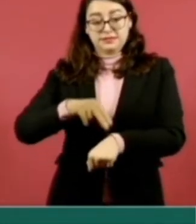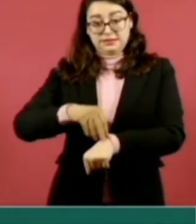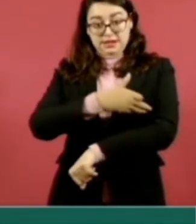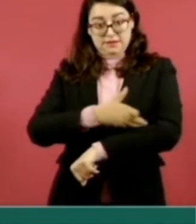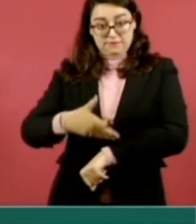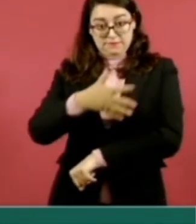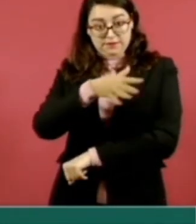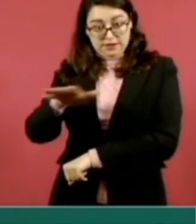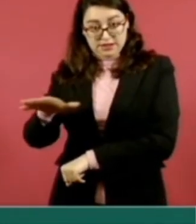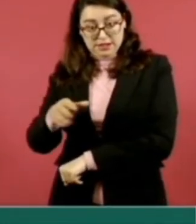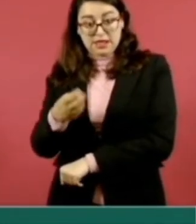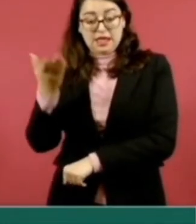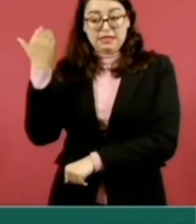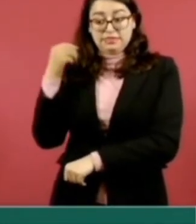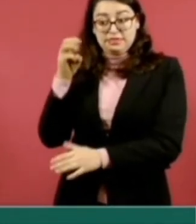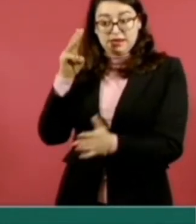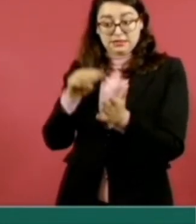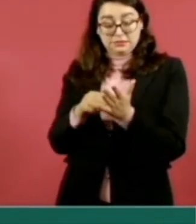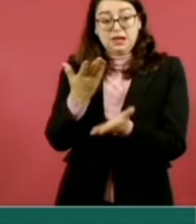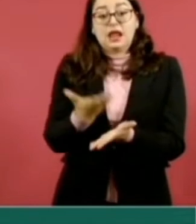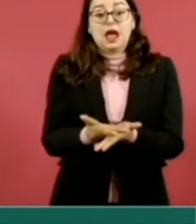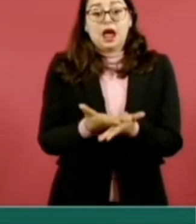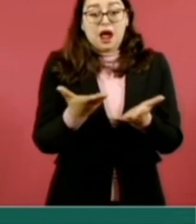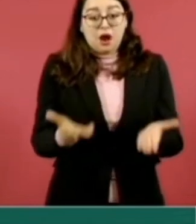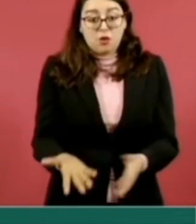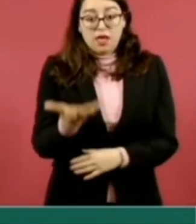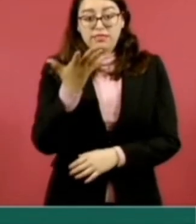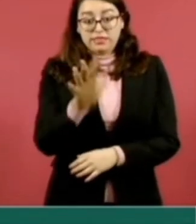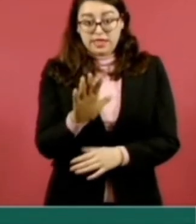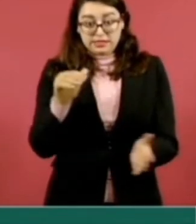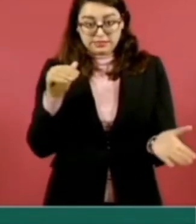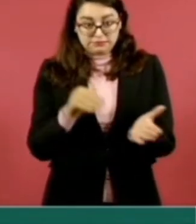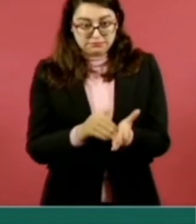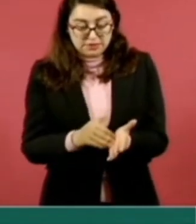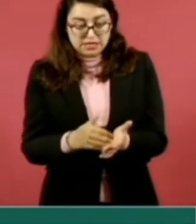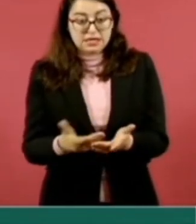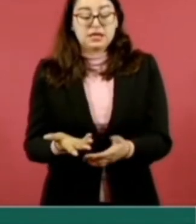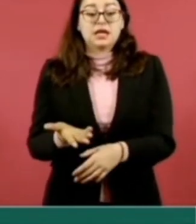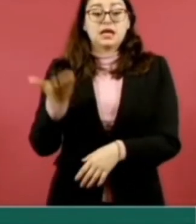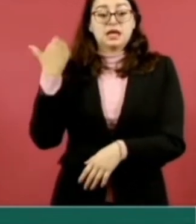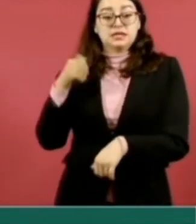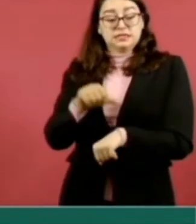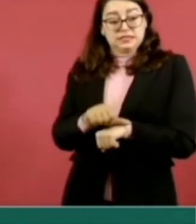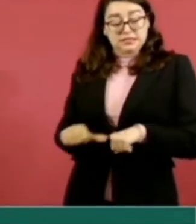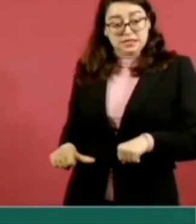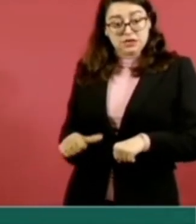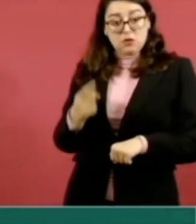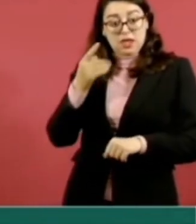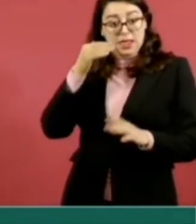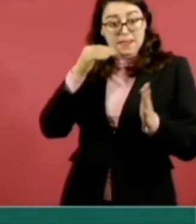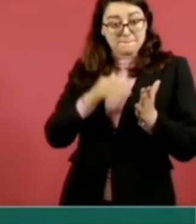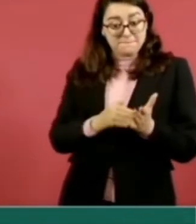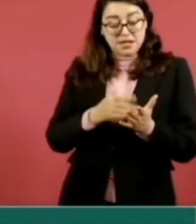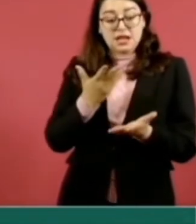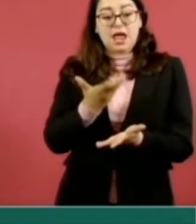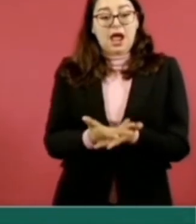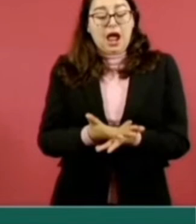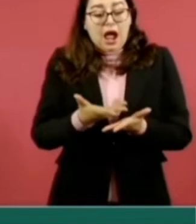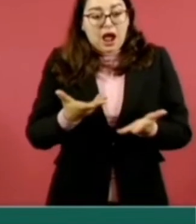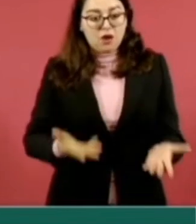pasaron de 3 mil 926 a 10 mil 286 y las cirugías de 1 mil 354 a 1 mil